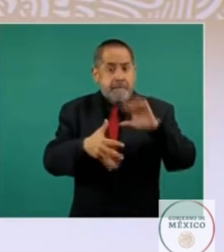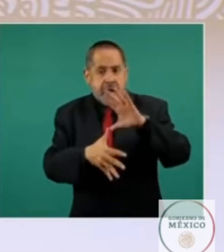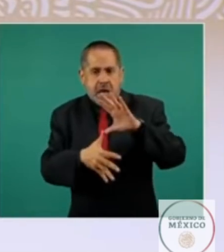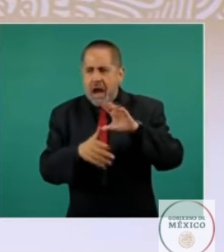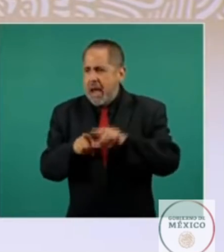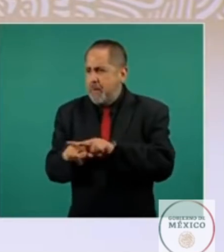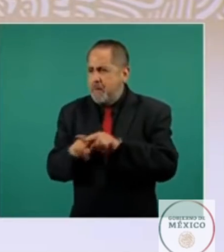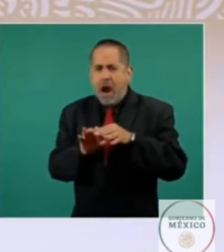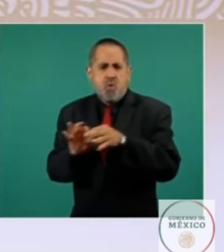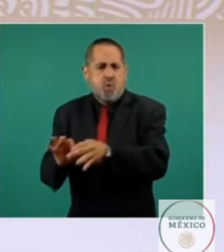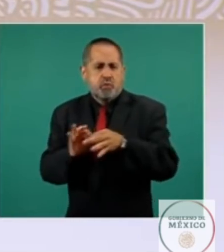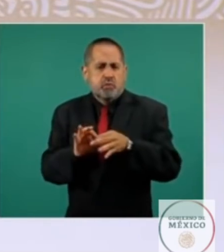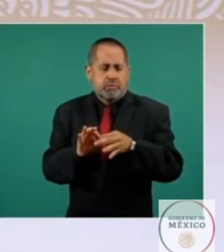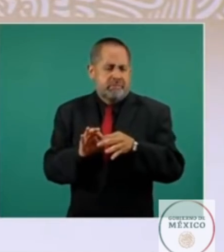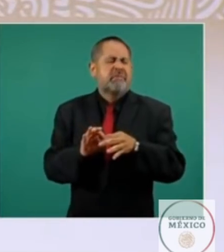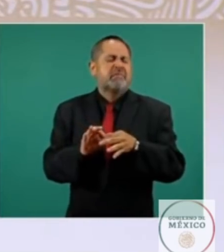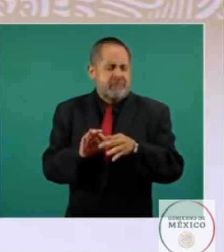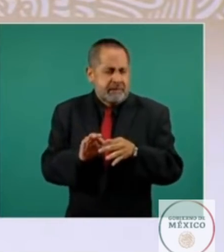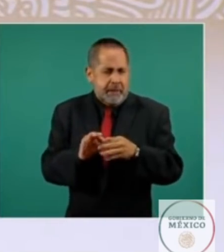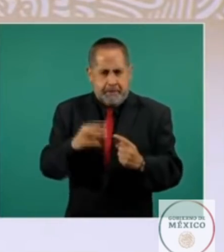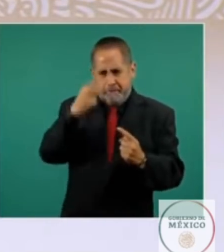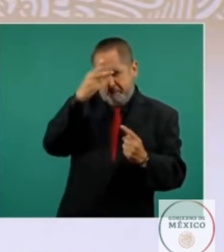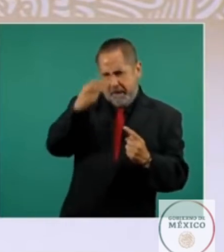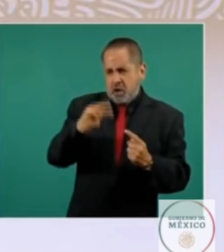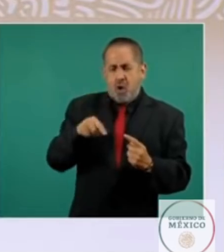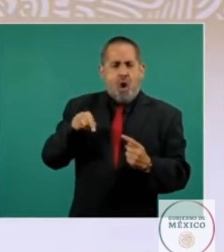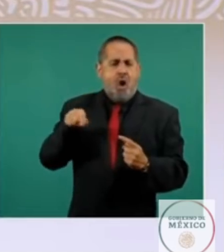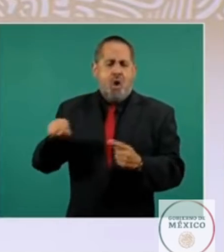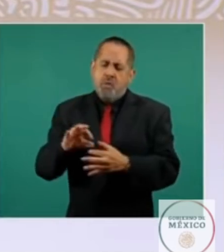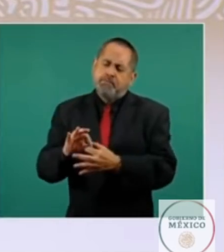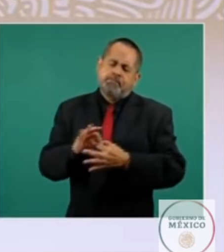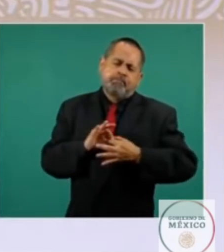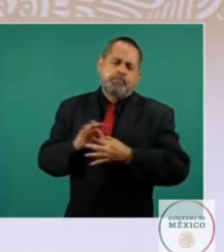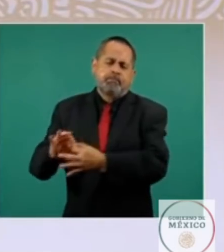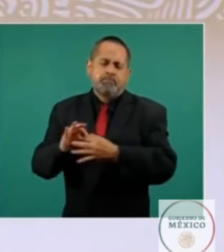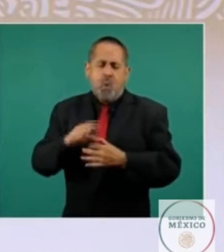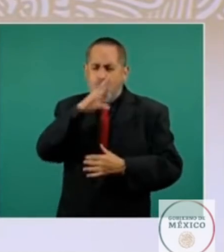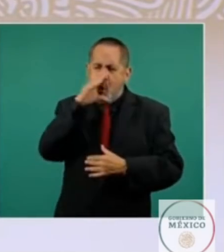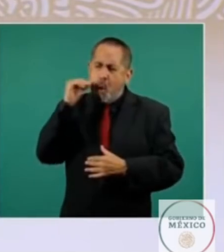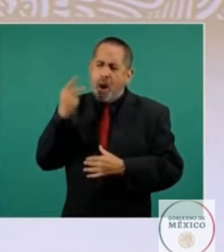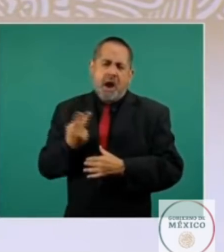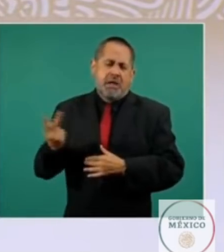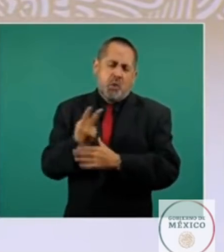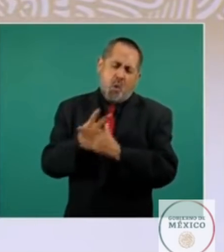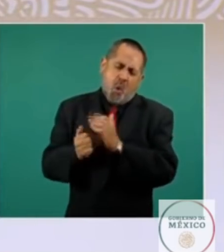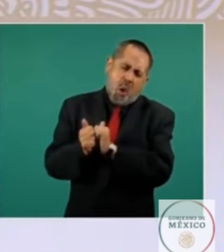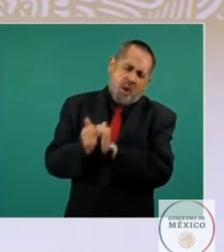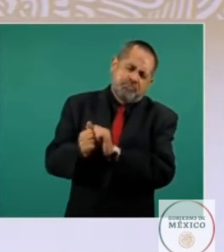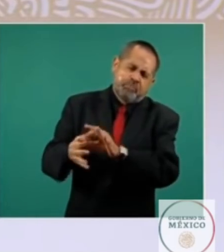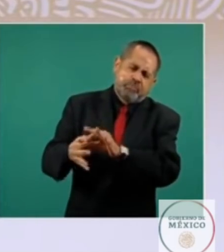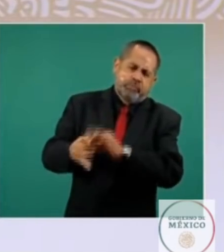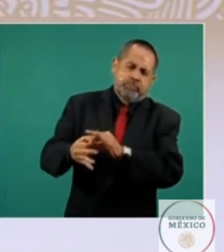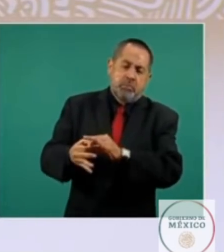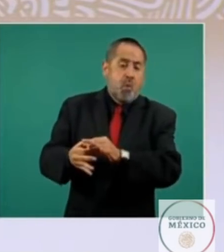México cuenta, por muchas razones, como uno de los más entrañables para Cuba. Ese afecto,